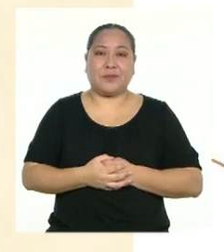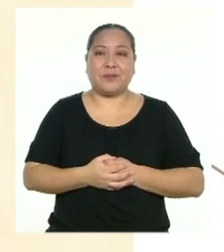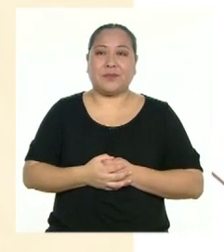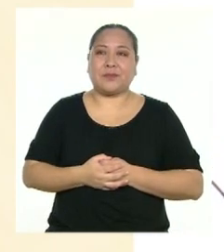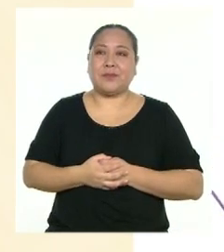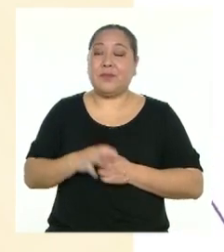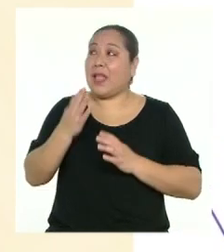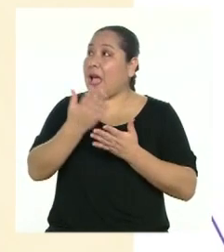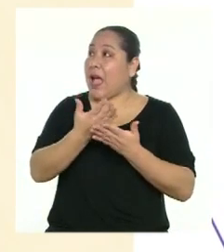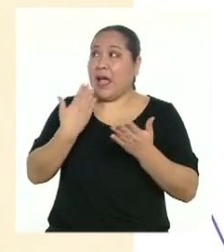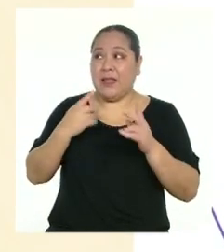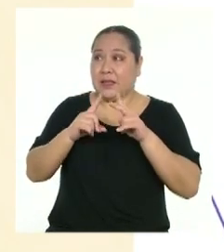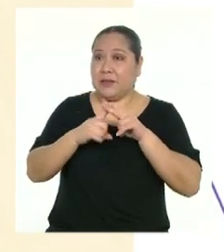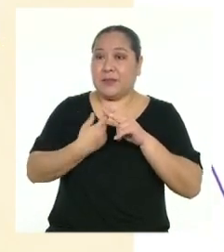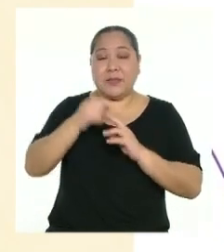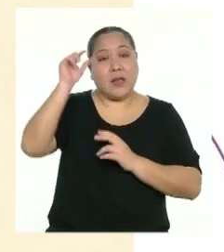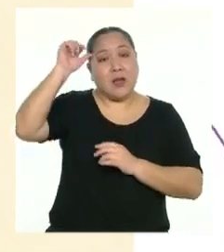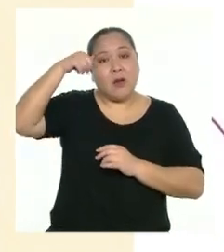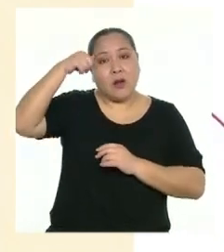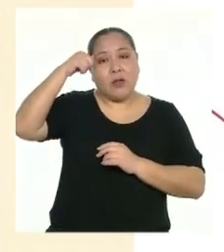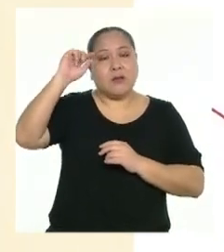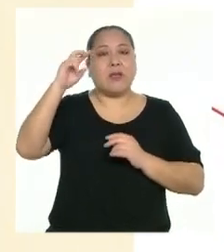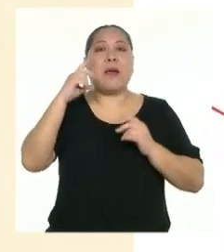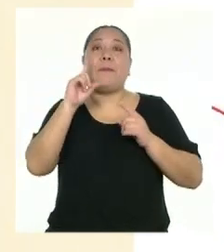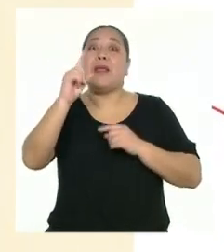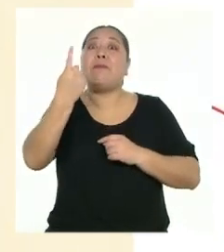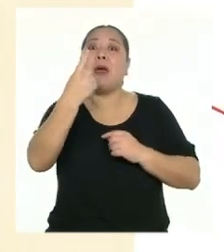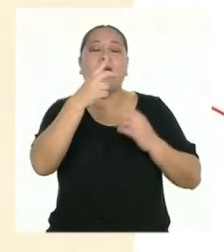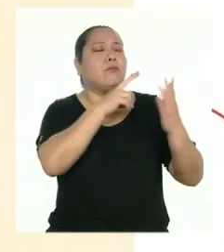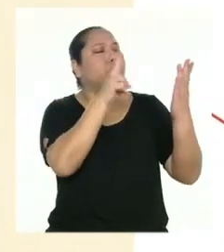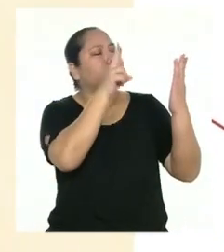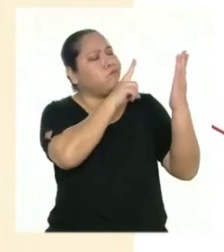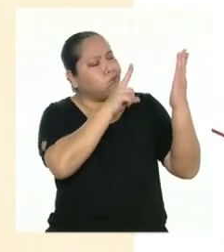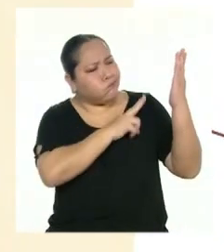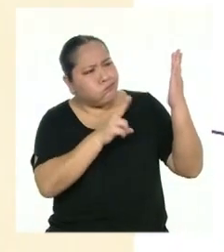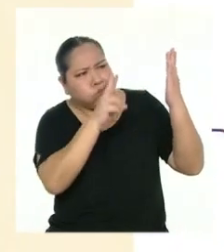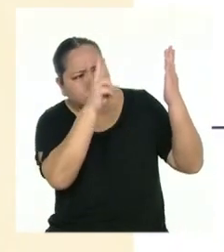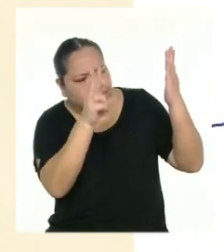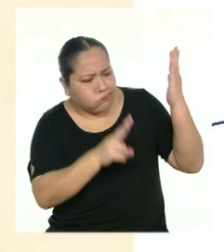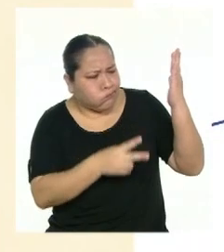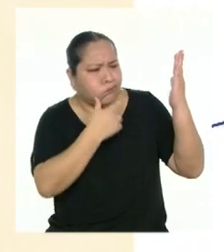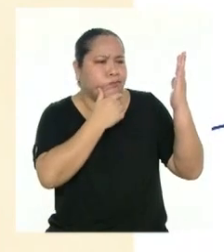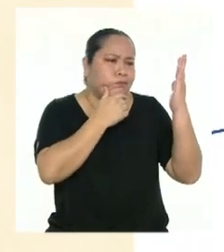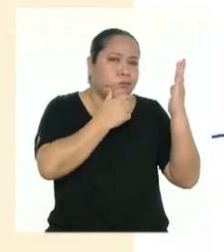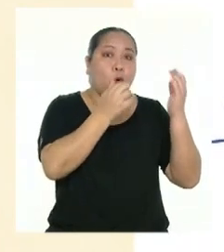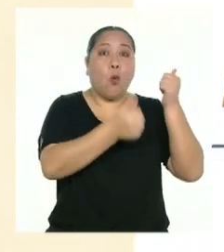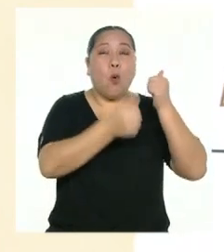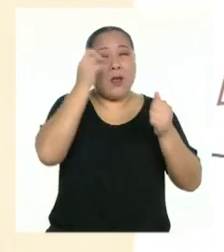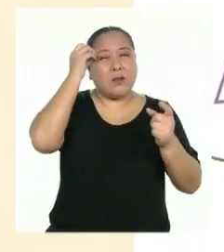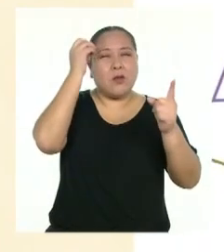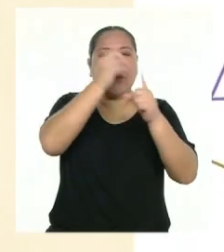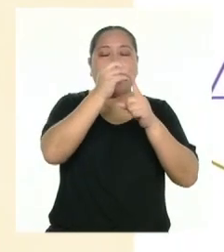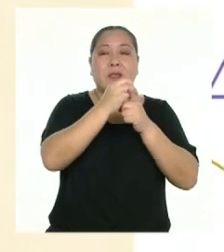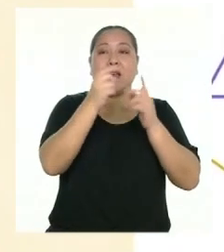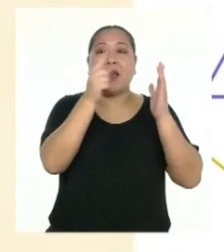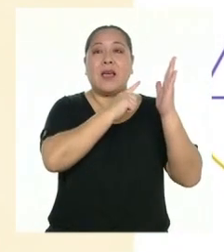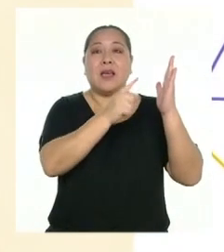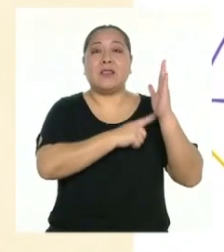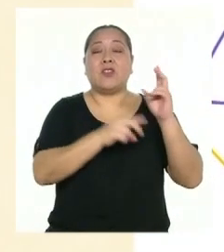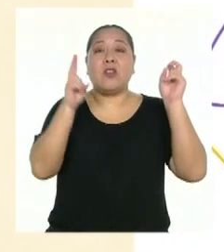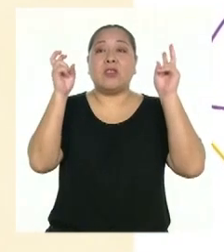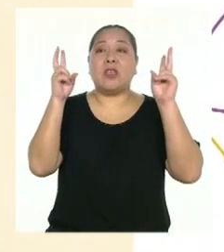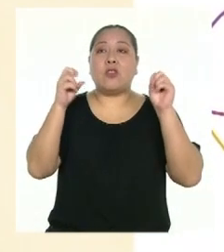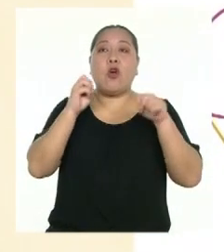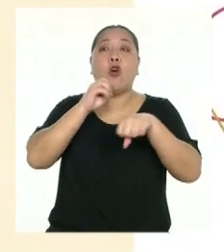Antes de comenzar, recordemos que tenemos que observar el texto para darnos una idea de su contenido y propósito comunicativo. El texto se titula